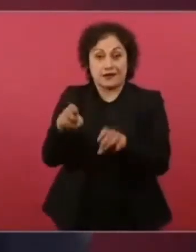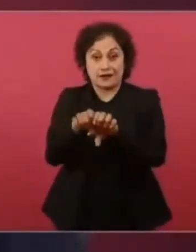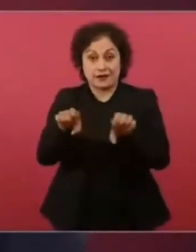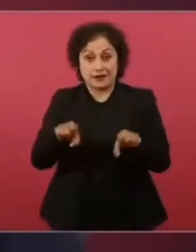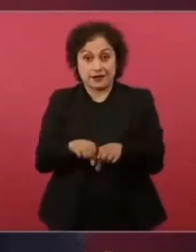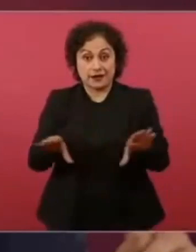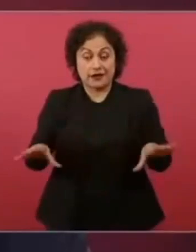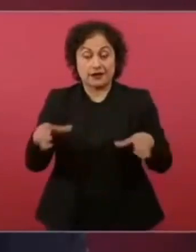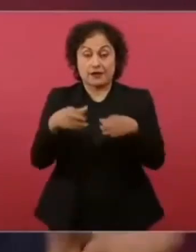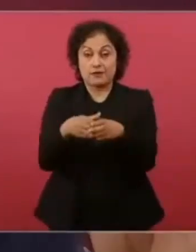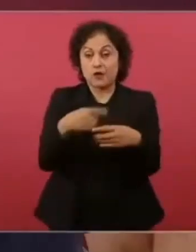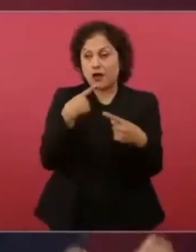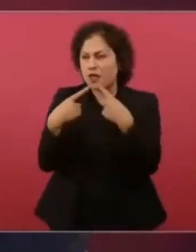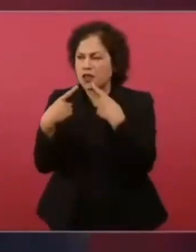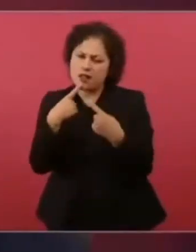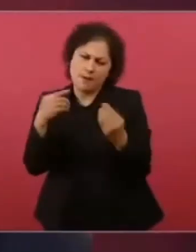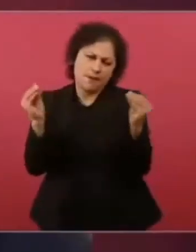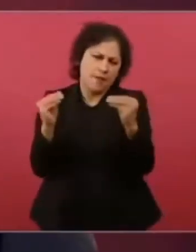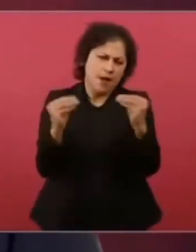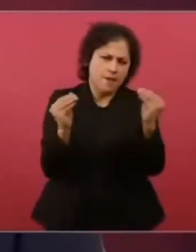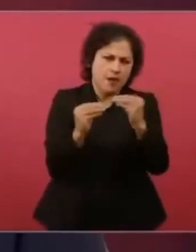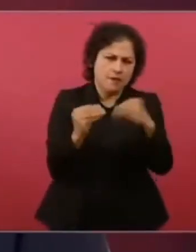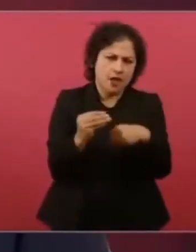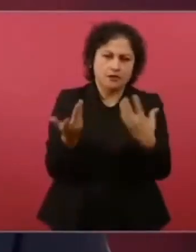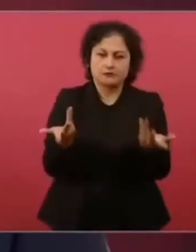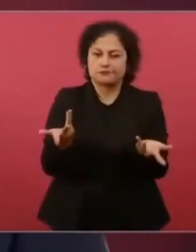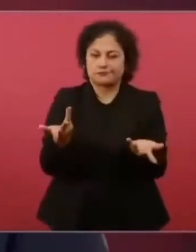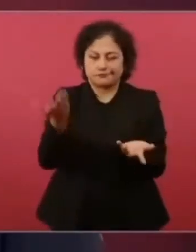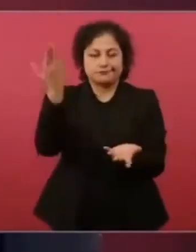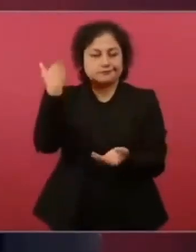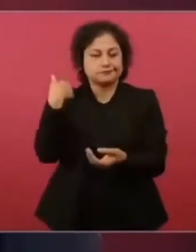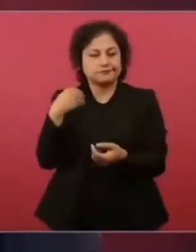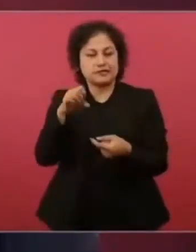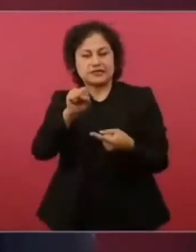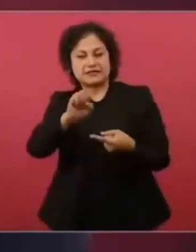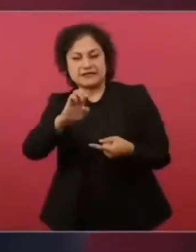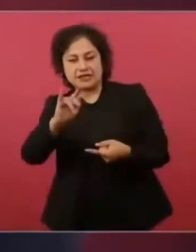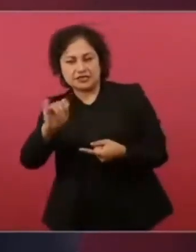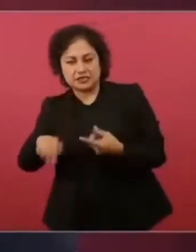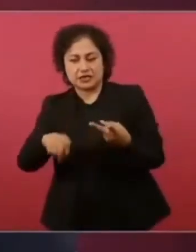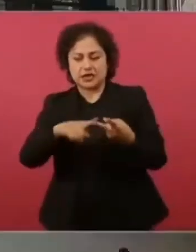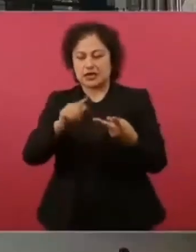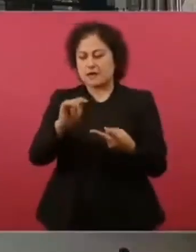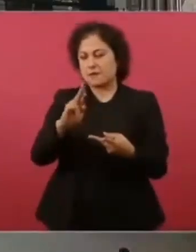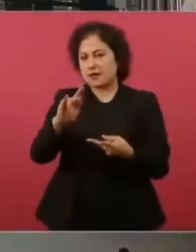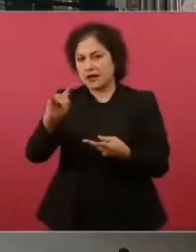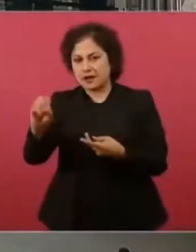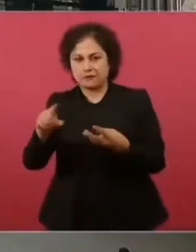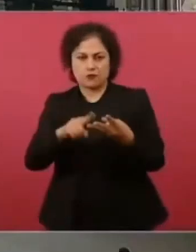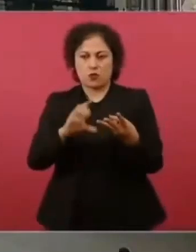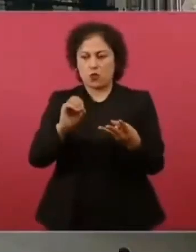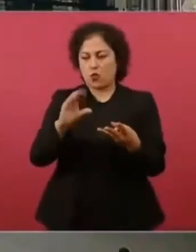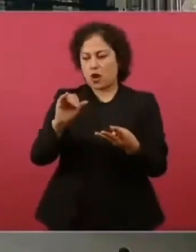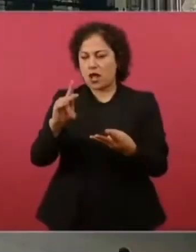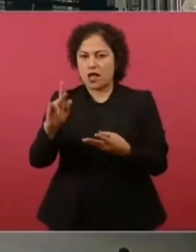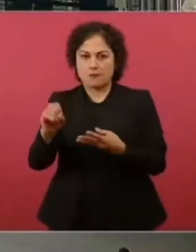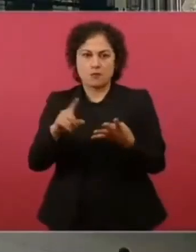Sebastián y Miguel Lerdo de Tejada Diocampo y Comonfort